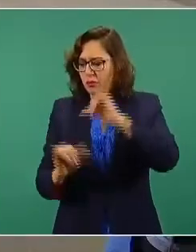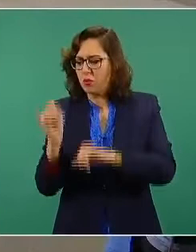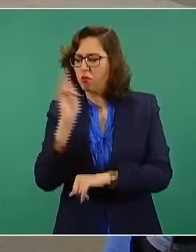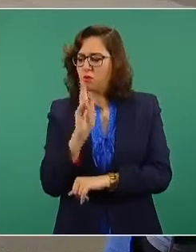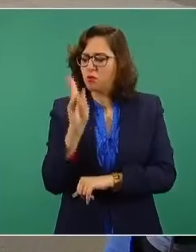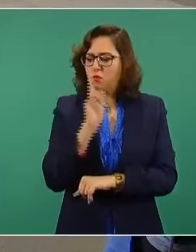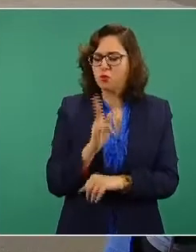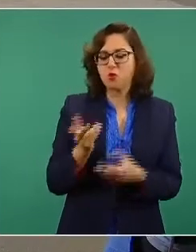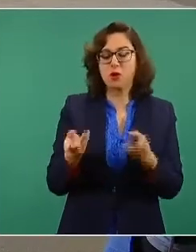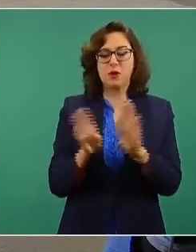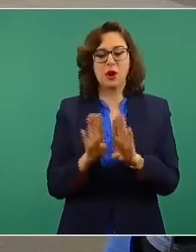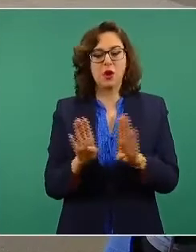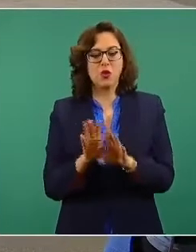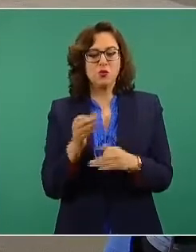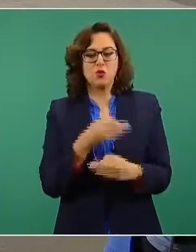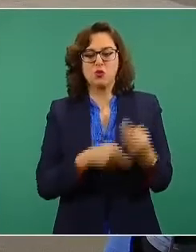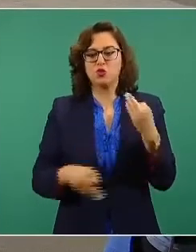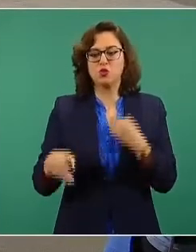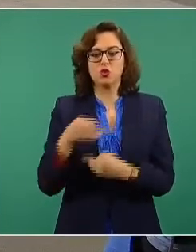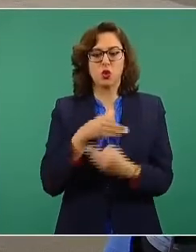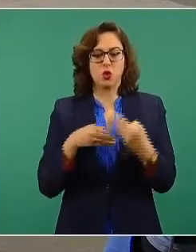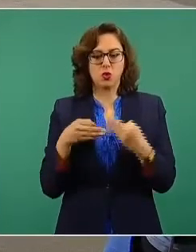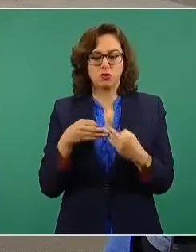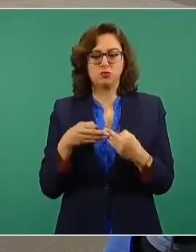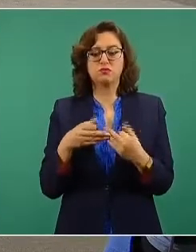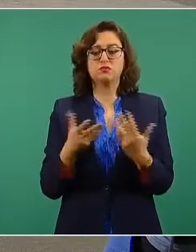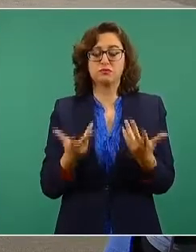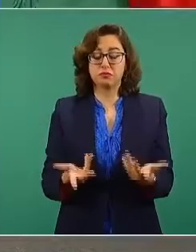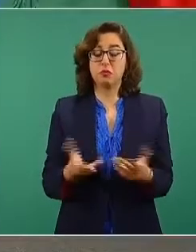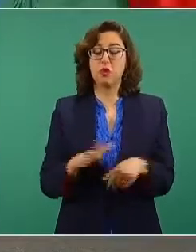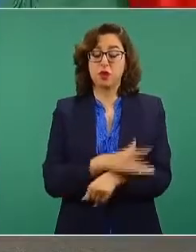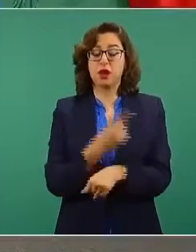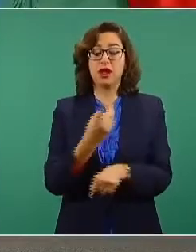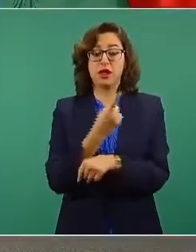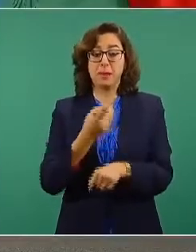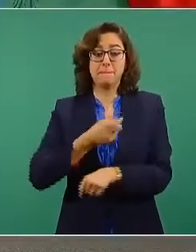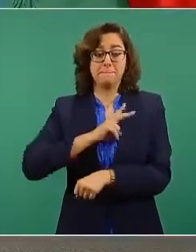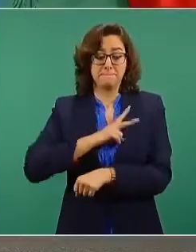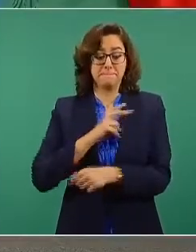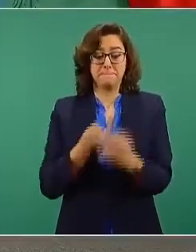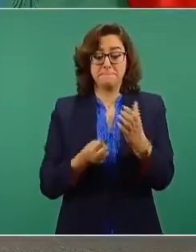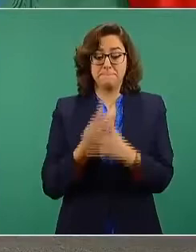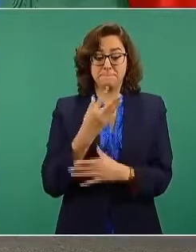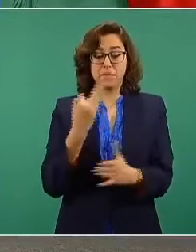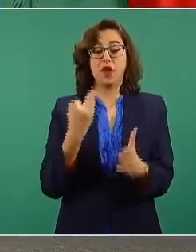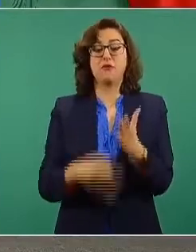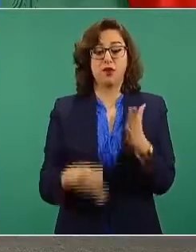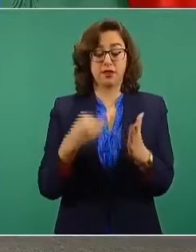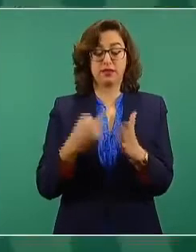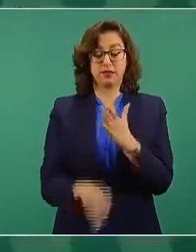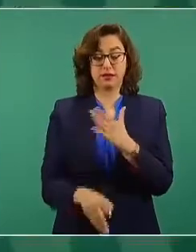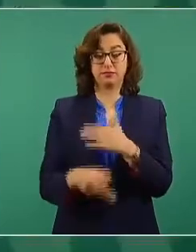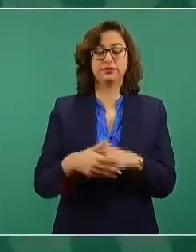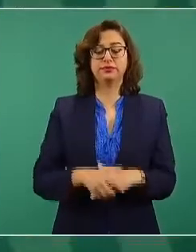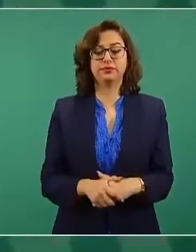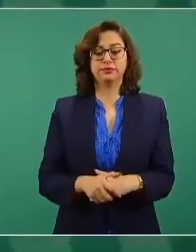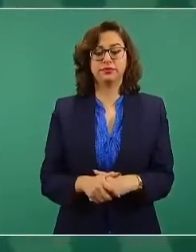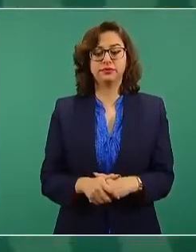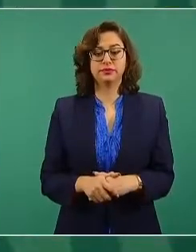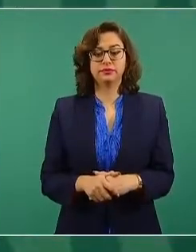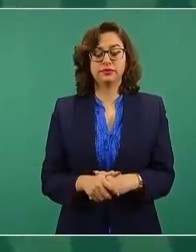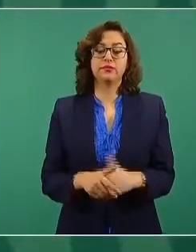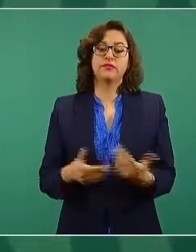fundamentales que todavía en mucho desconocemos de este virus y, desde luego, aportando